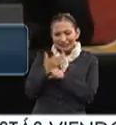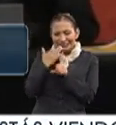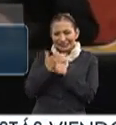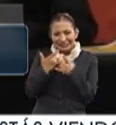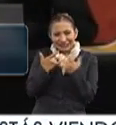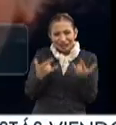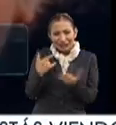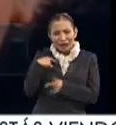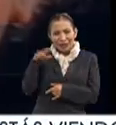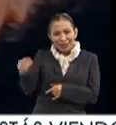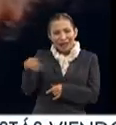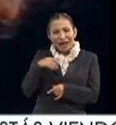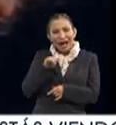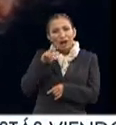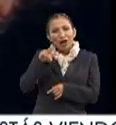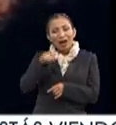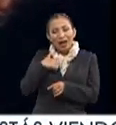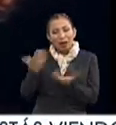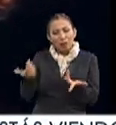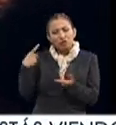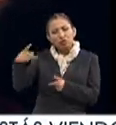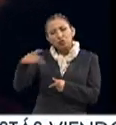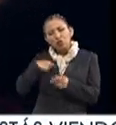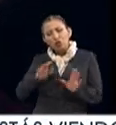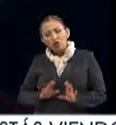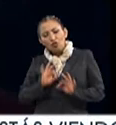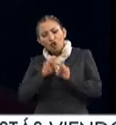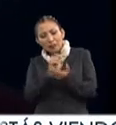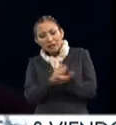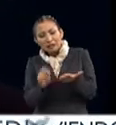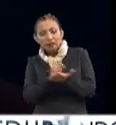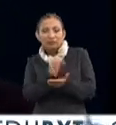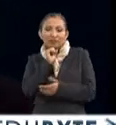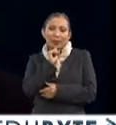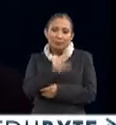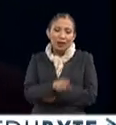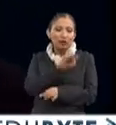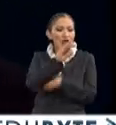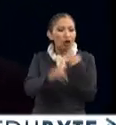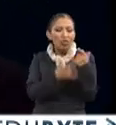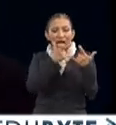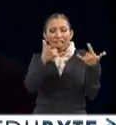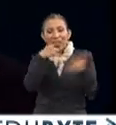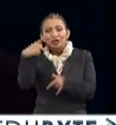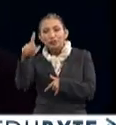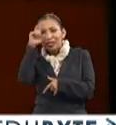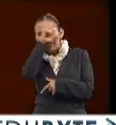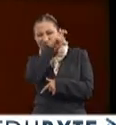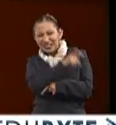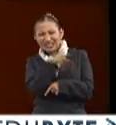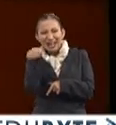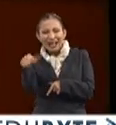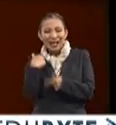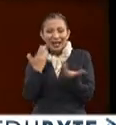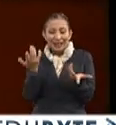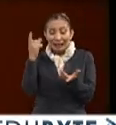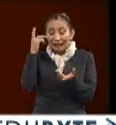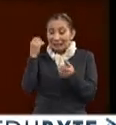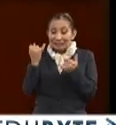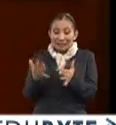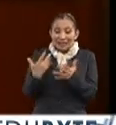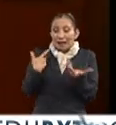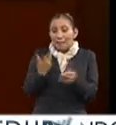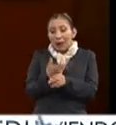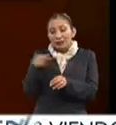biográficas de la vida de Arreola, impresiones sobre su estilo literario y también toda la crónica de sus dificultades y peripecias